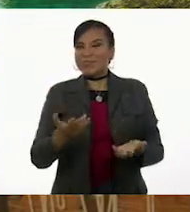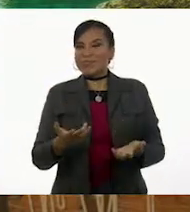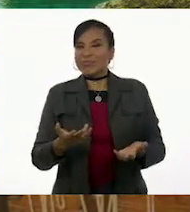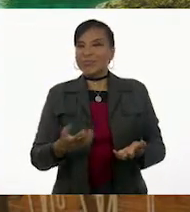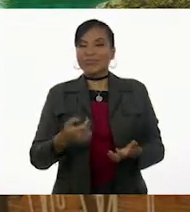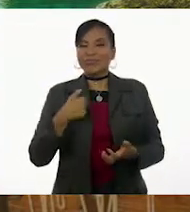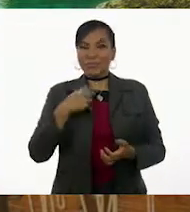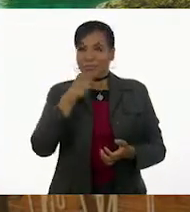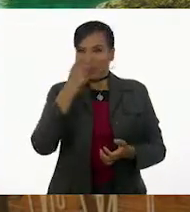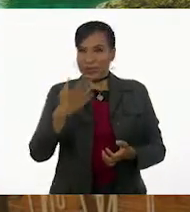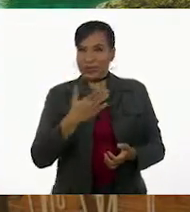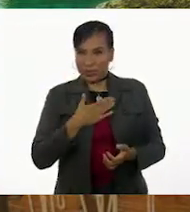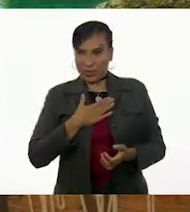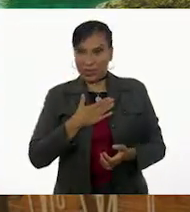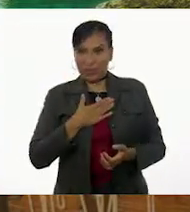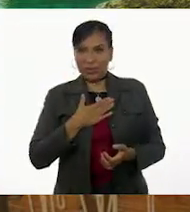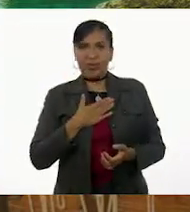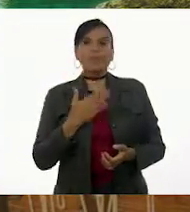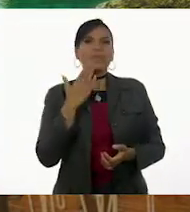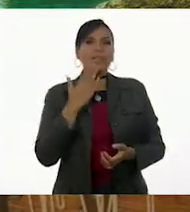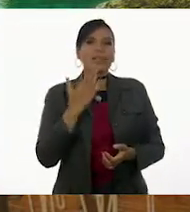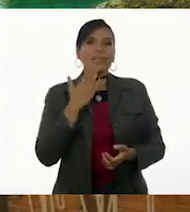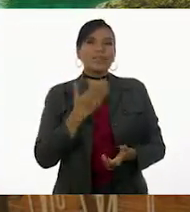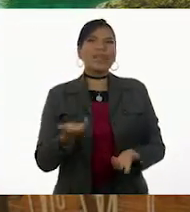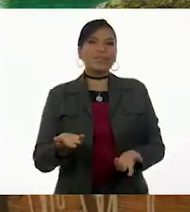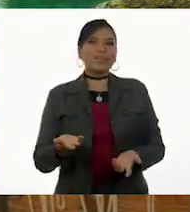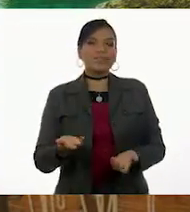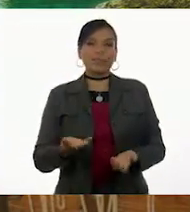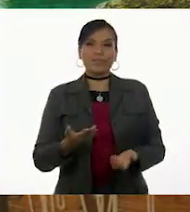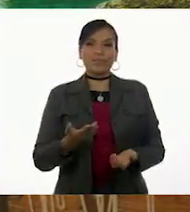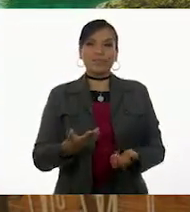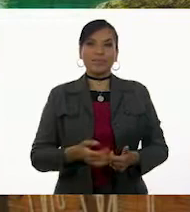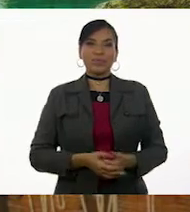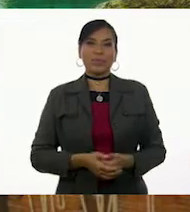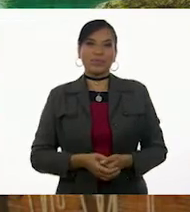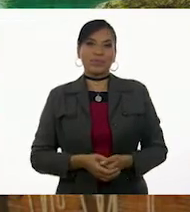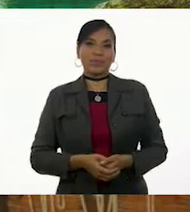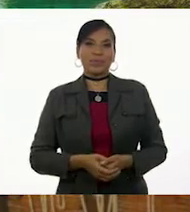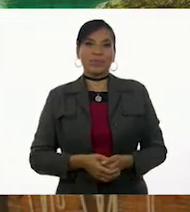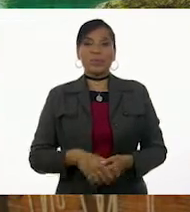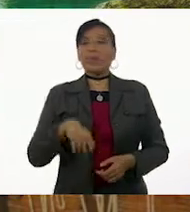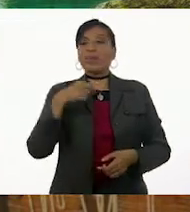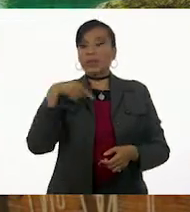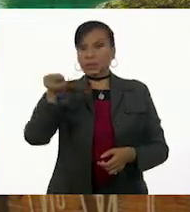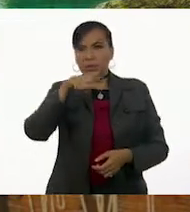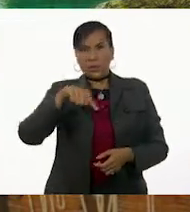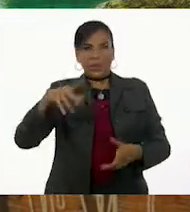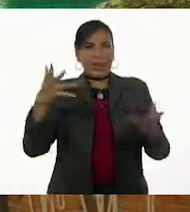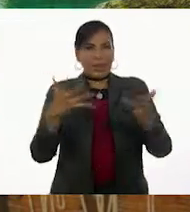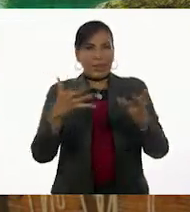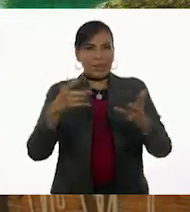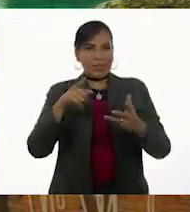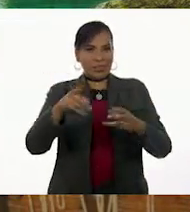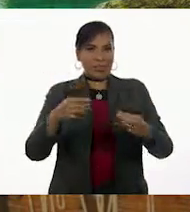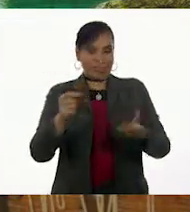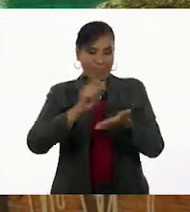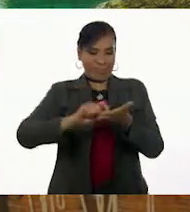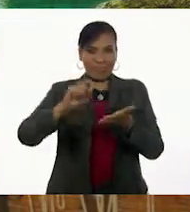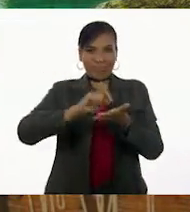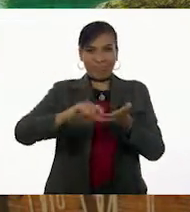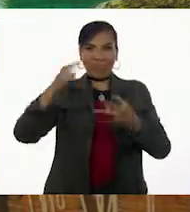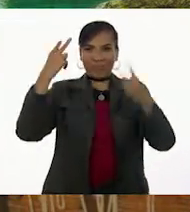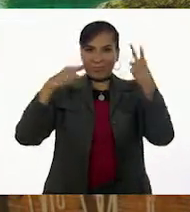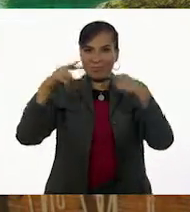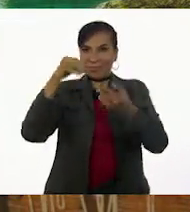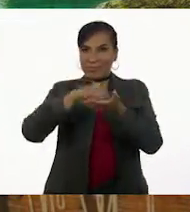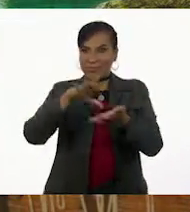Se los diré yo. Muy bien. ¿Sí? Sí. Muy bien. Los reto a que en su bitácora de viajes